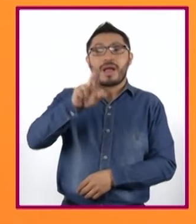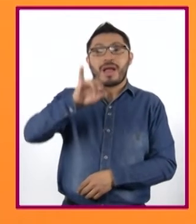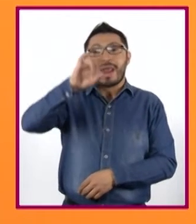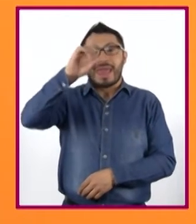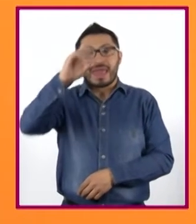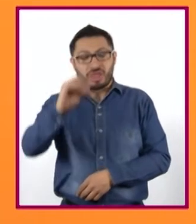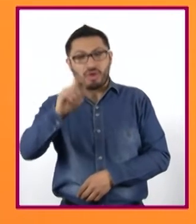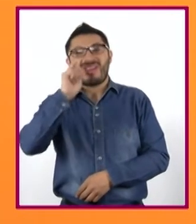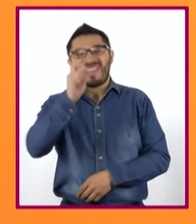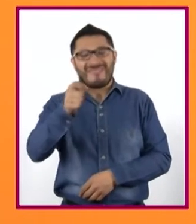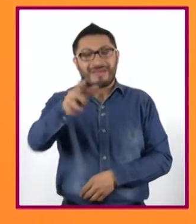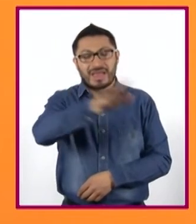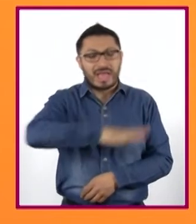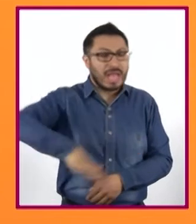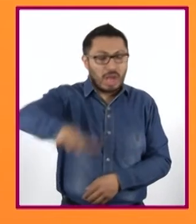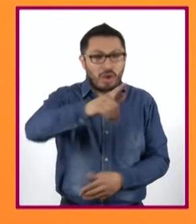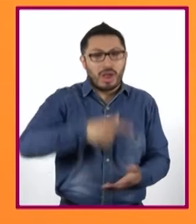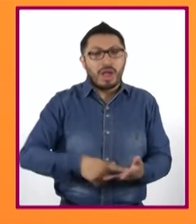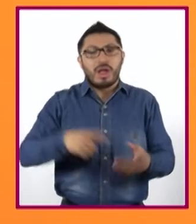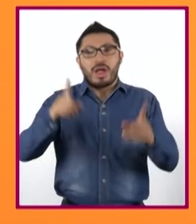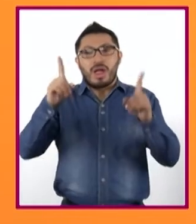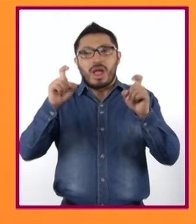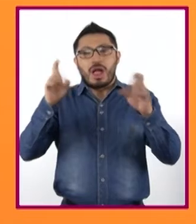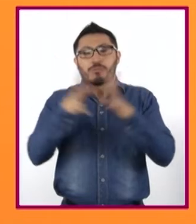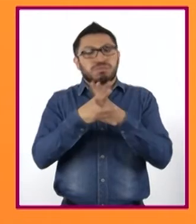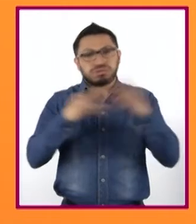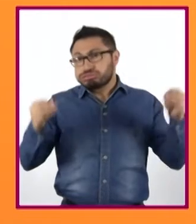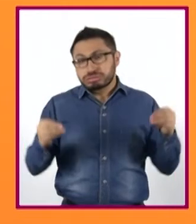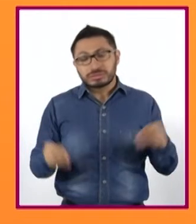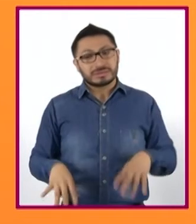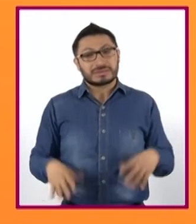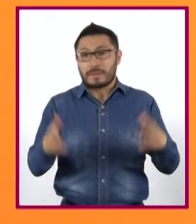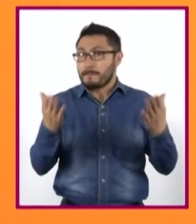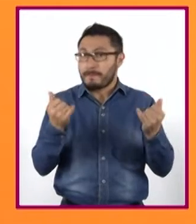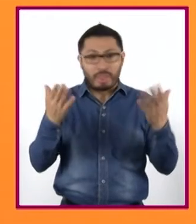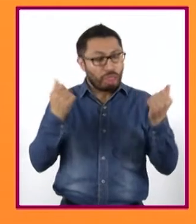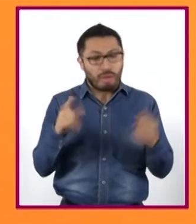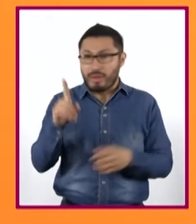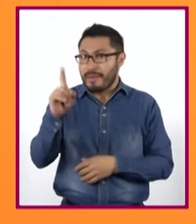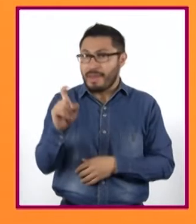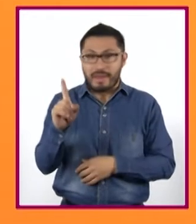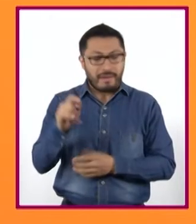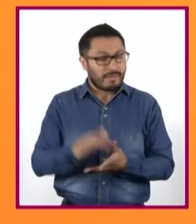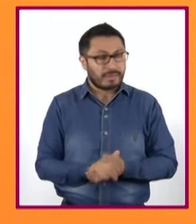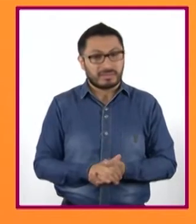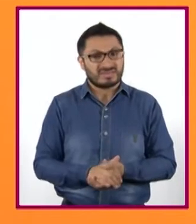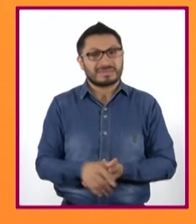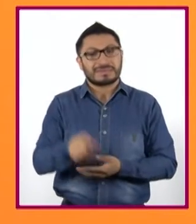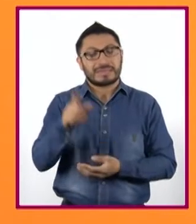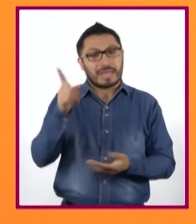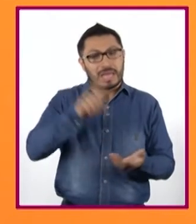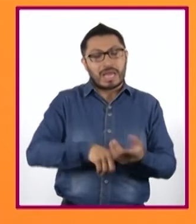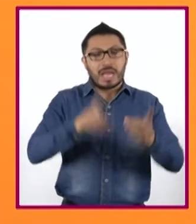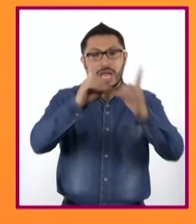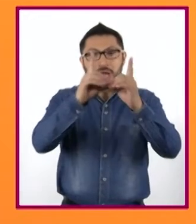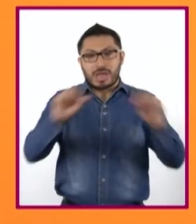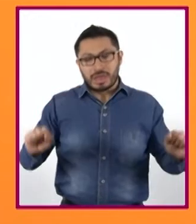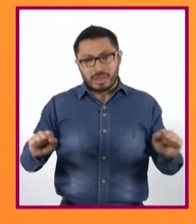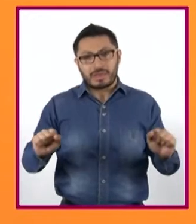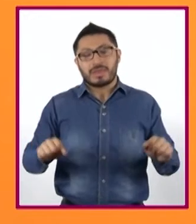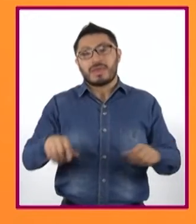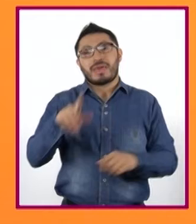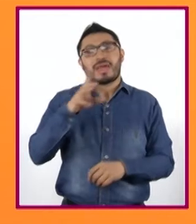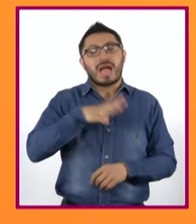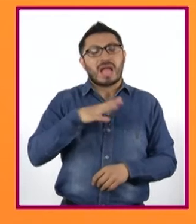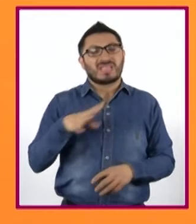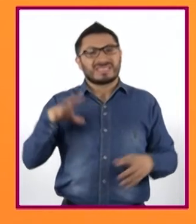refiere a una zona seca y carente prácticamente de fuentes de agua. En el desierto, el clima es